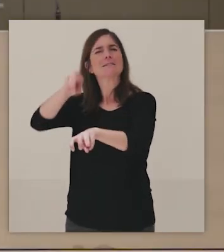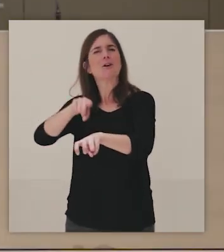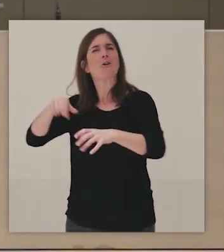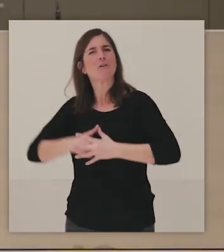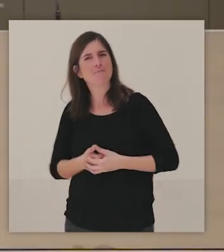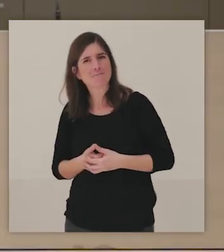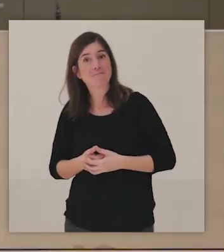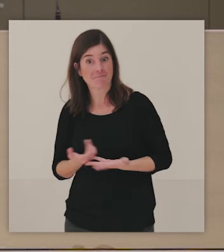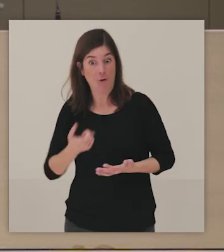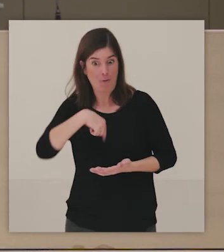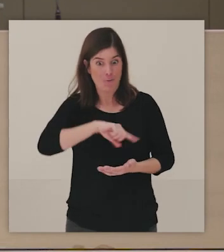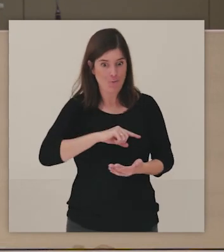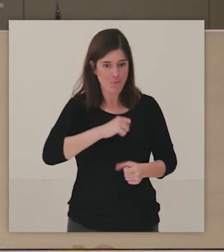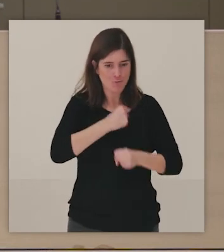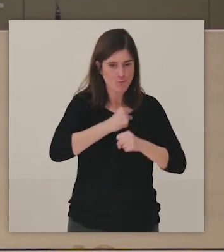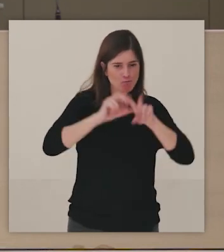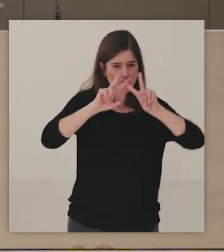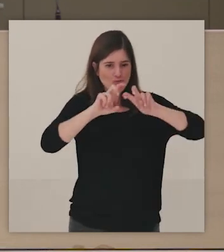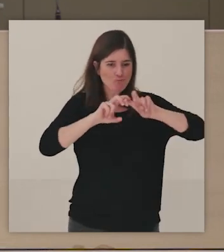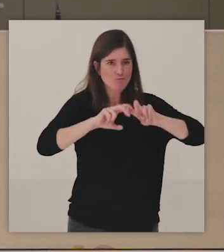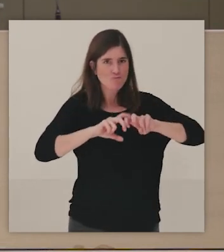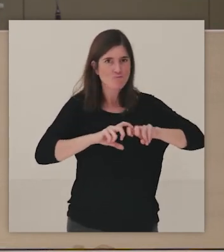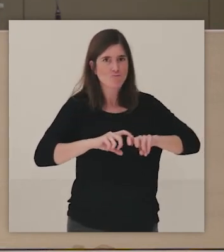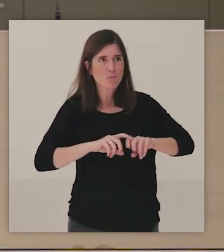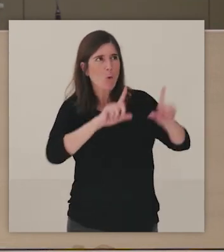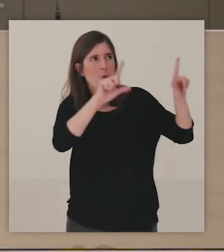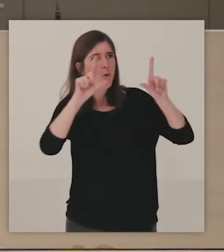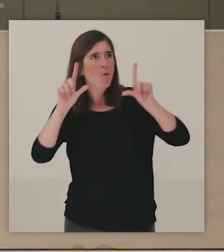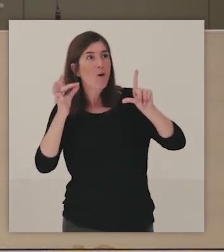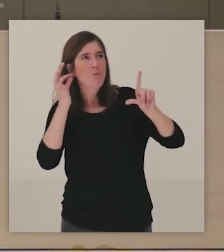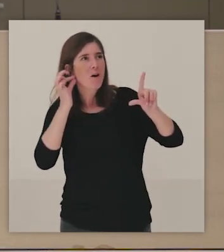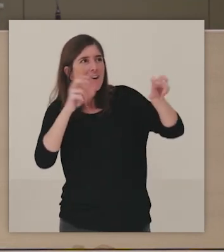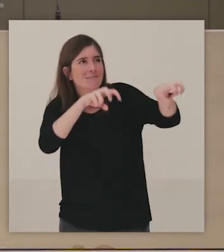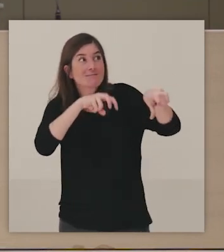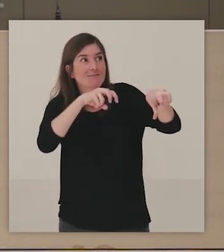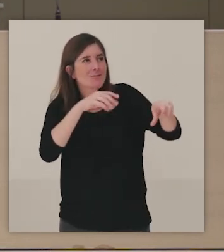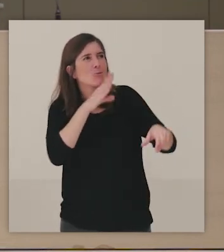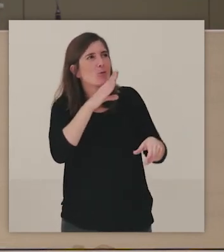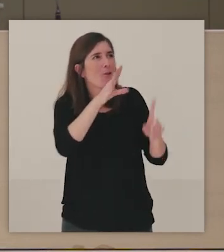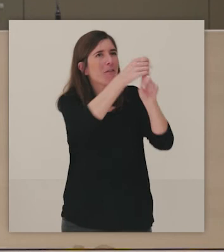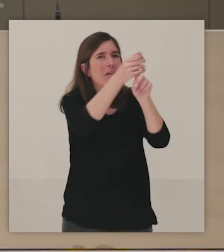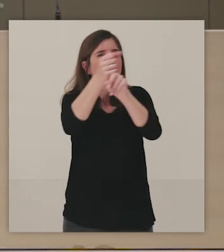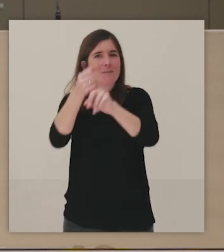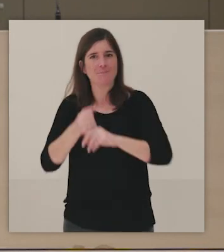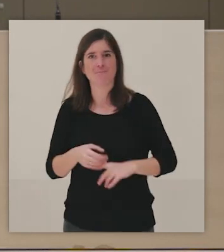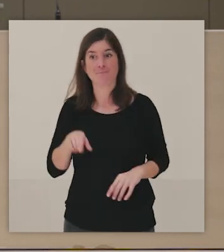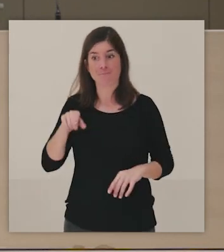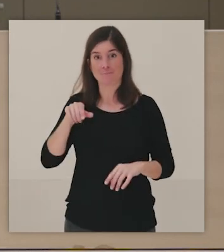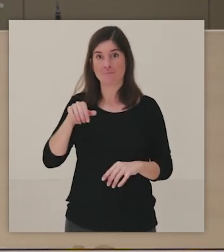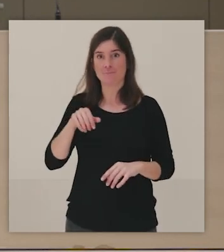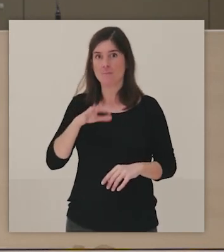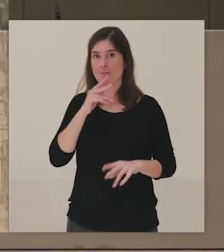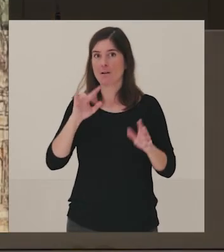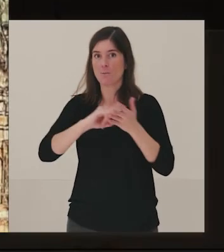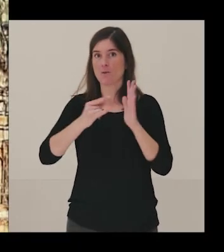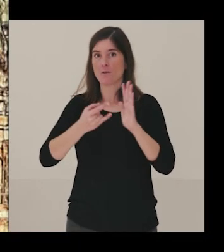ahí está también nuestro trabajo de investigación para ver dónde van apareciendo. Acabamos de iniciar